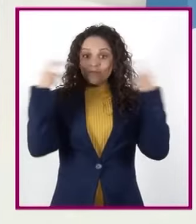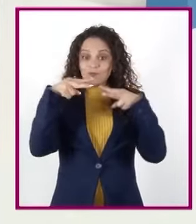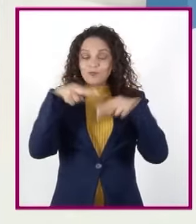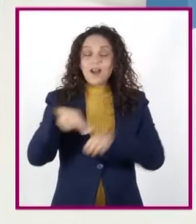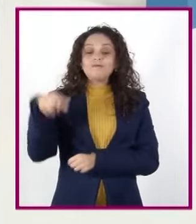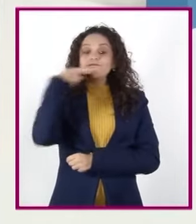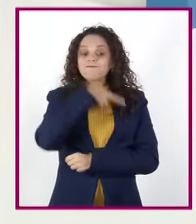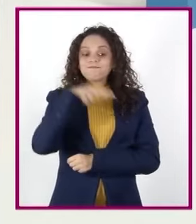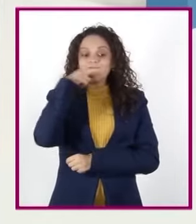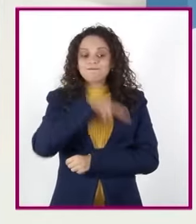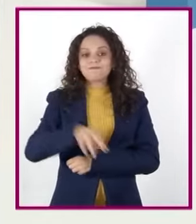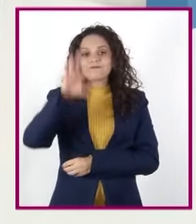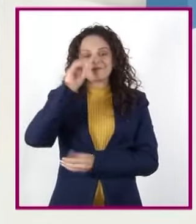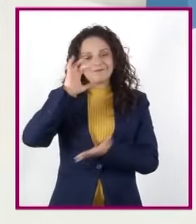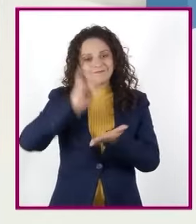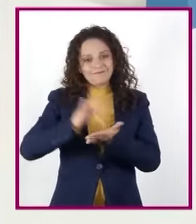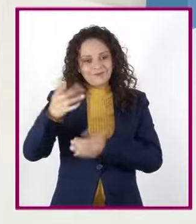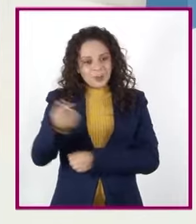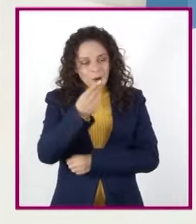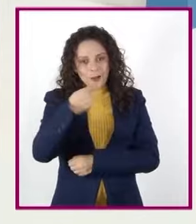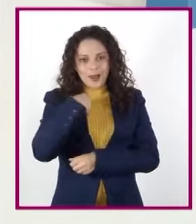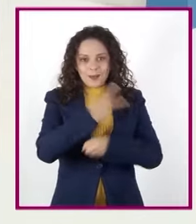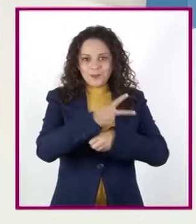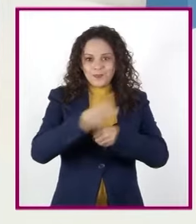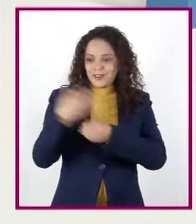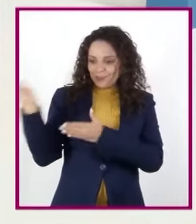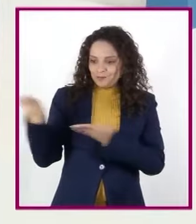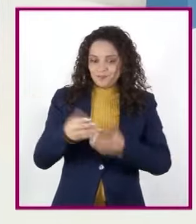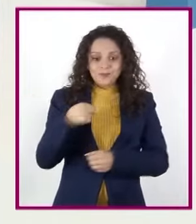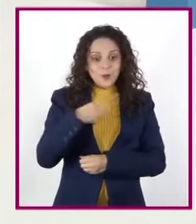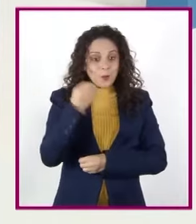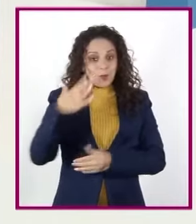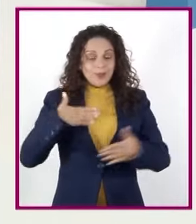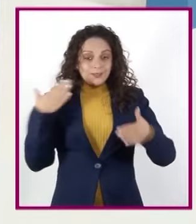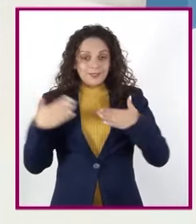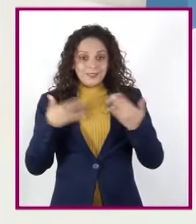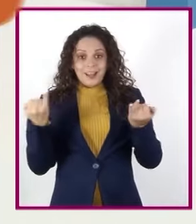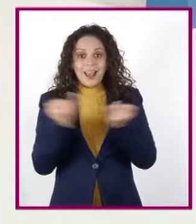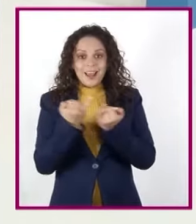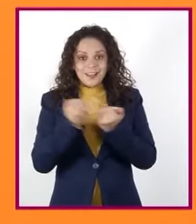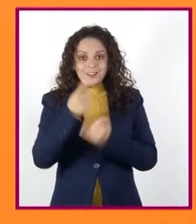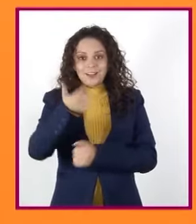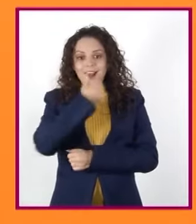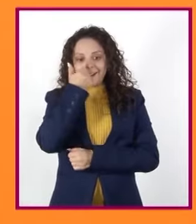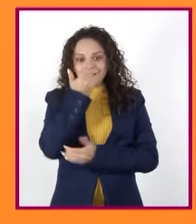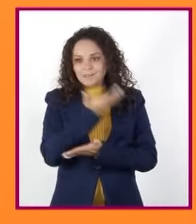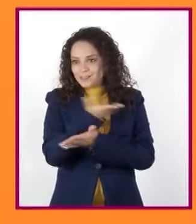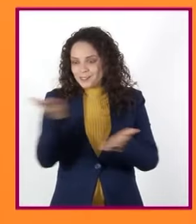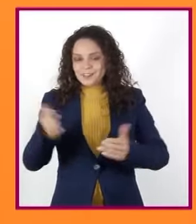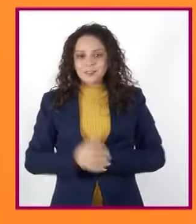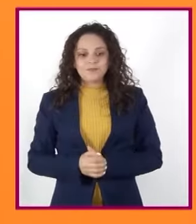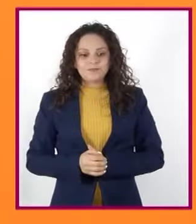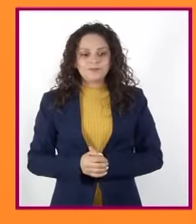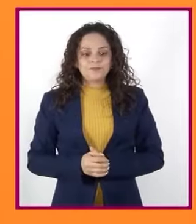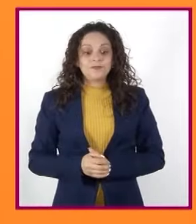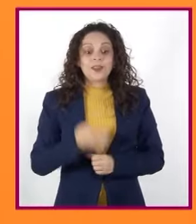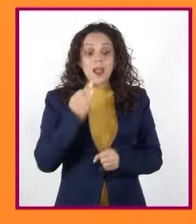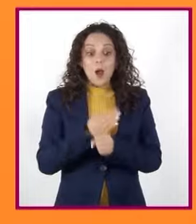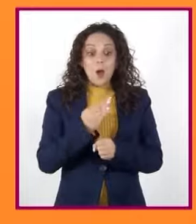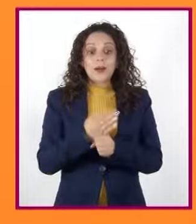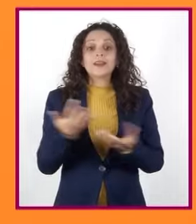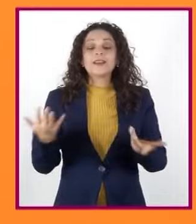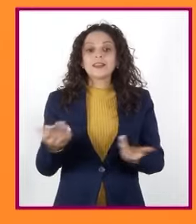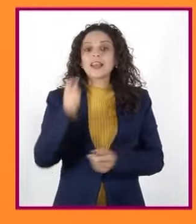Al contrario, gracias a ustedes por invitarme. Me divertí mucho, igual que nuestras alumnas y alumnos. Es momento de ir a